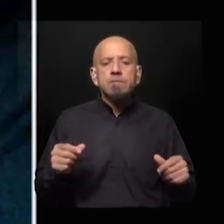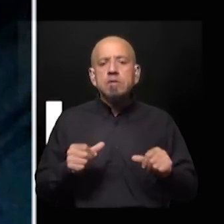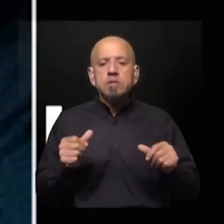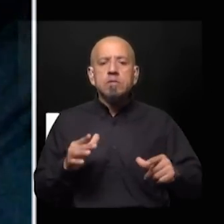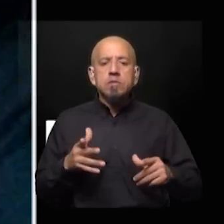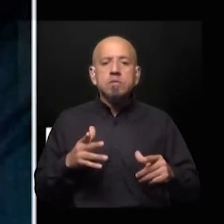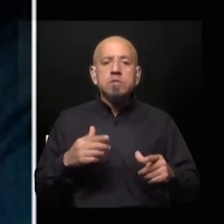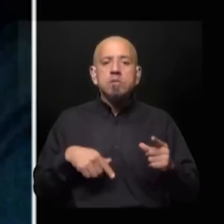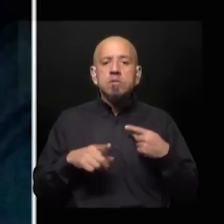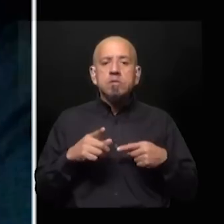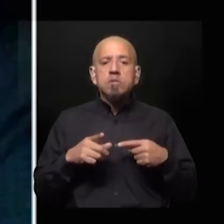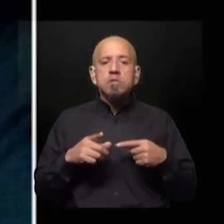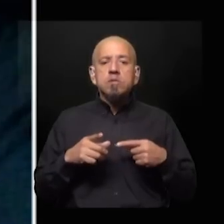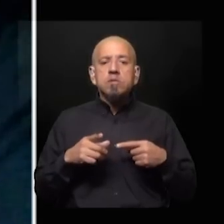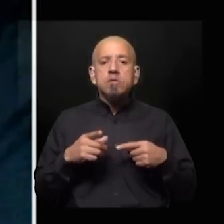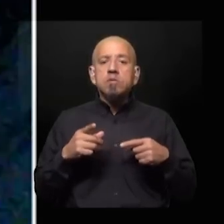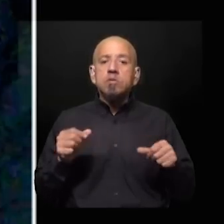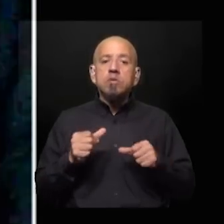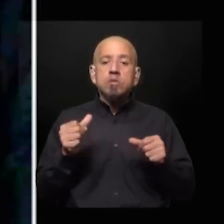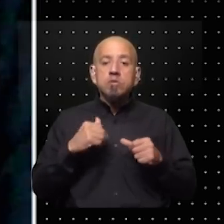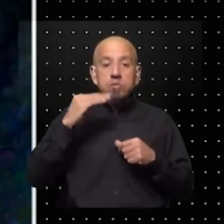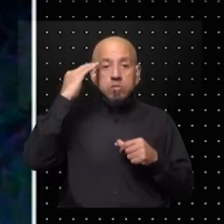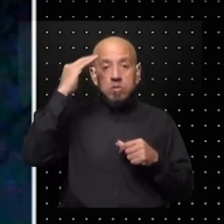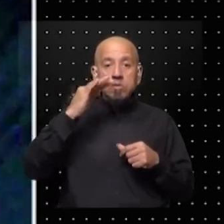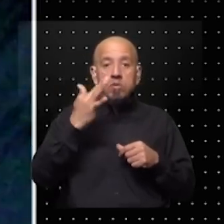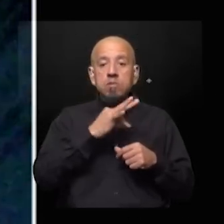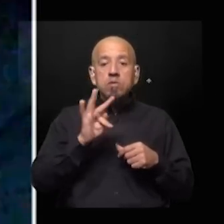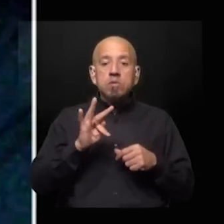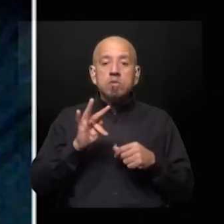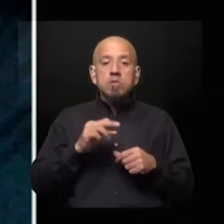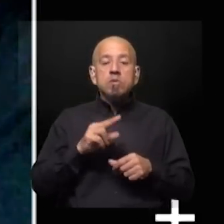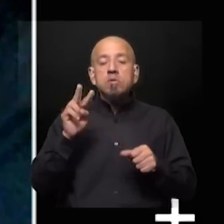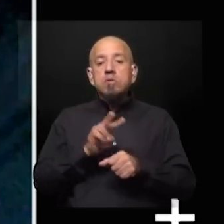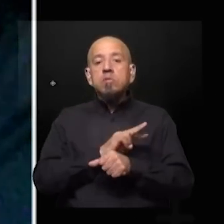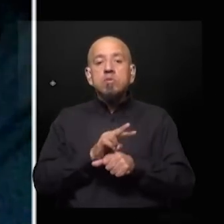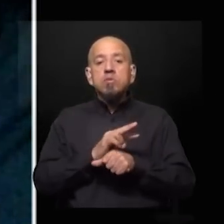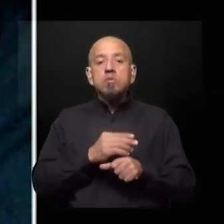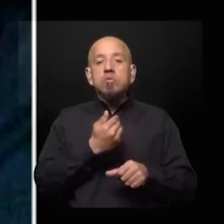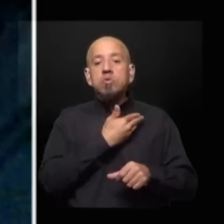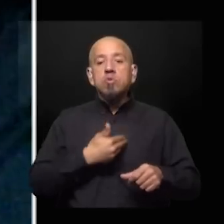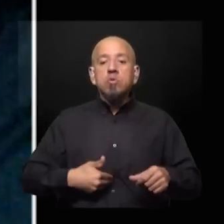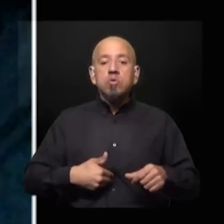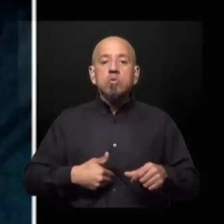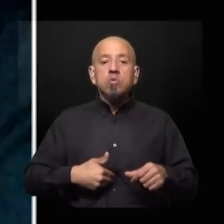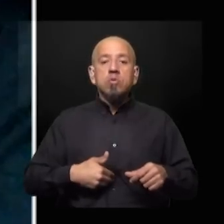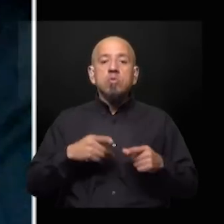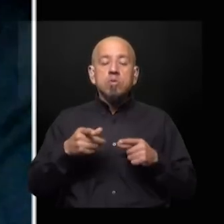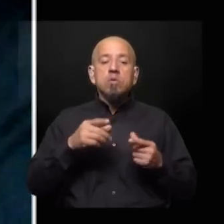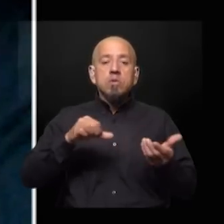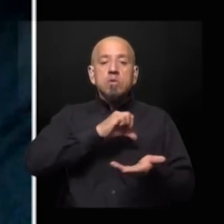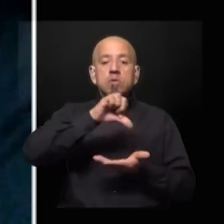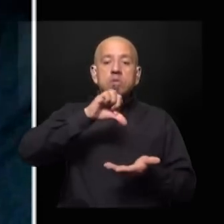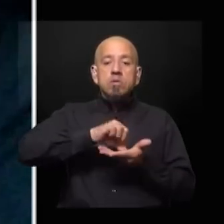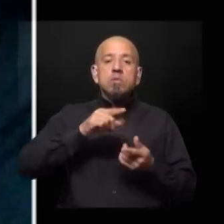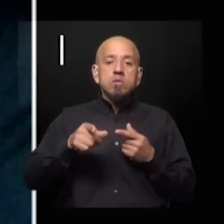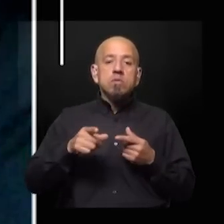de guardia de corps está haciendo lo que los militares franceses no están consiguiendo que es proteger a los gobiernos de esos países de